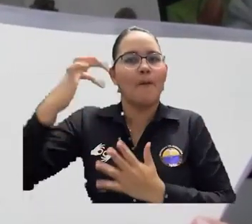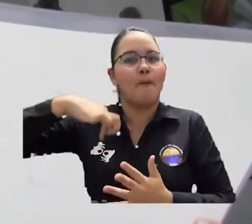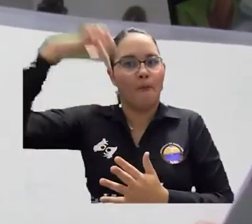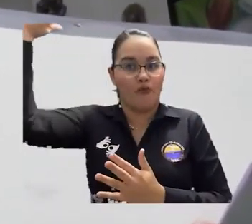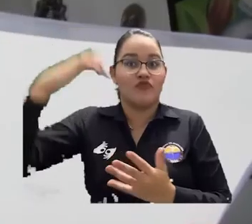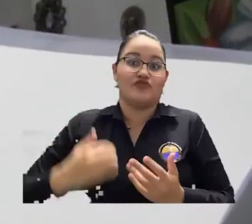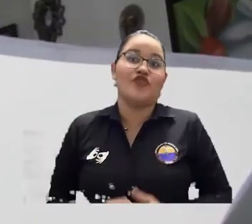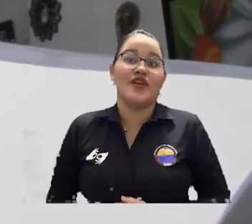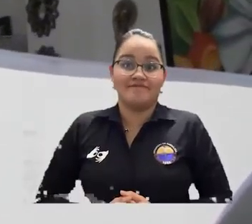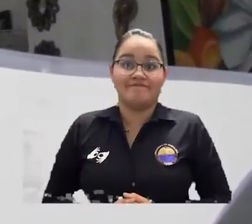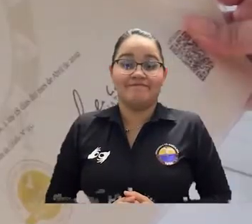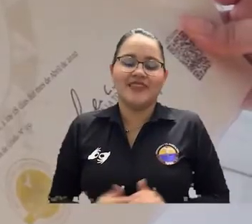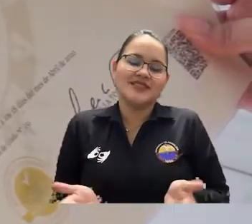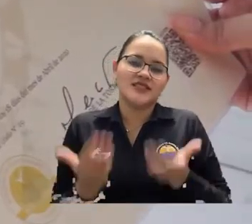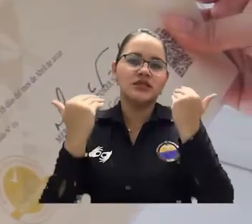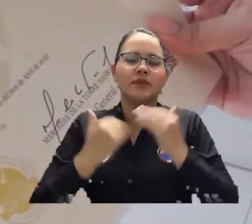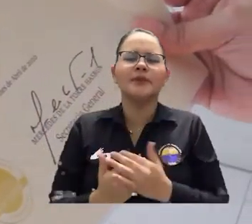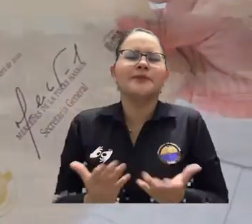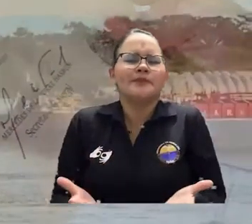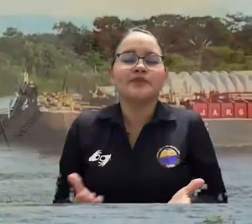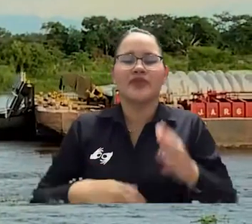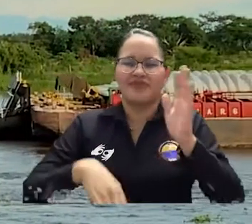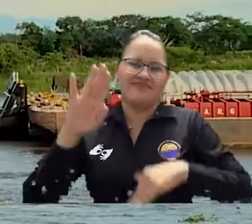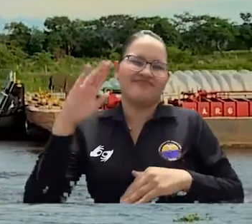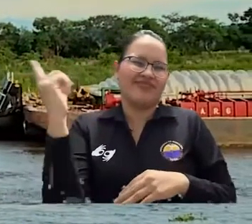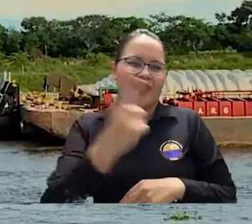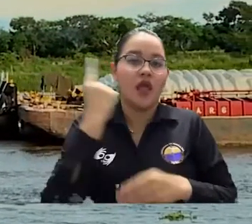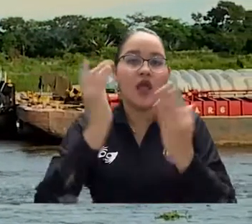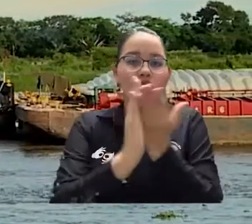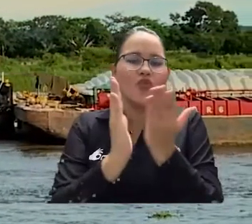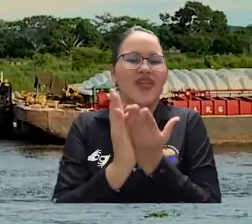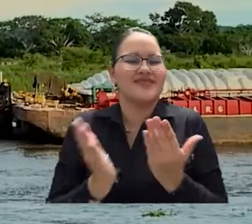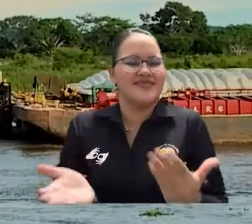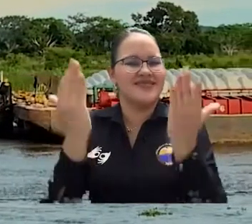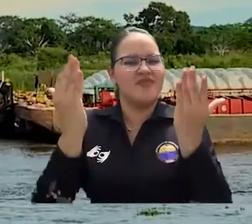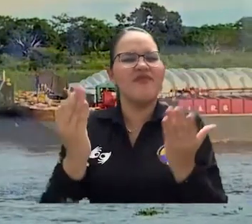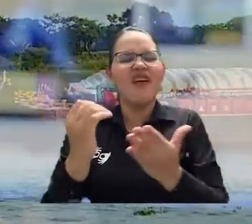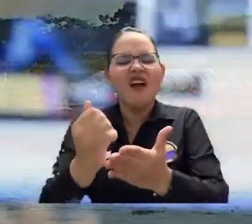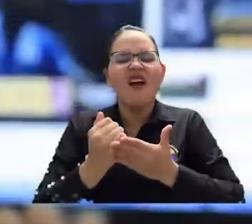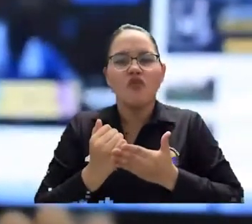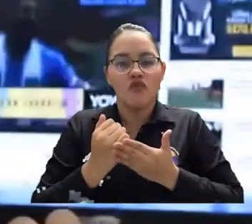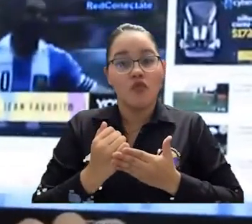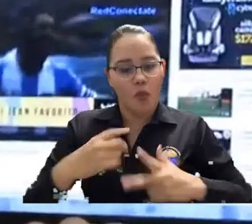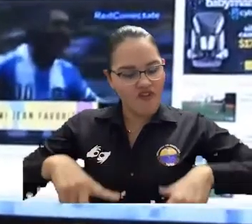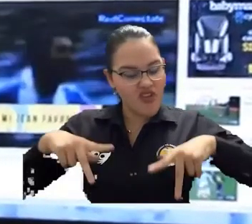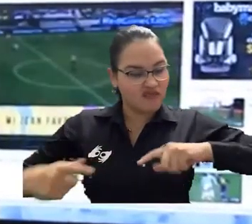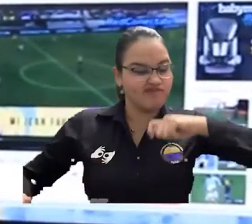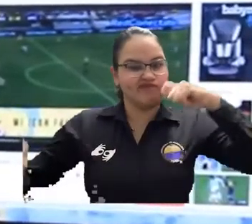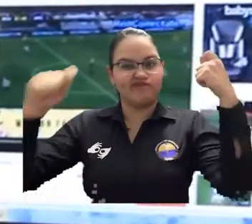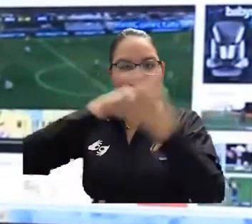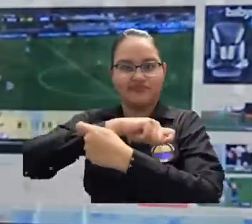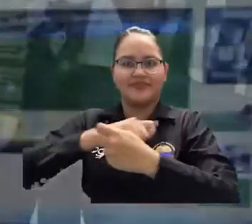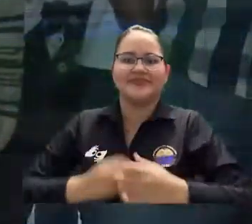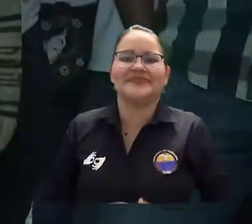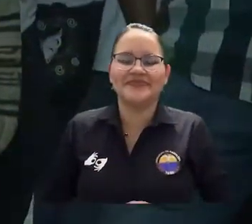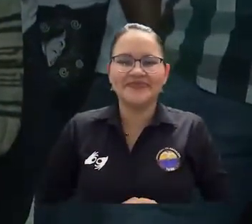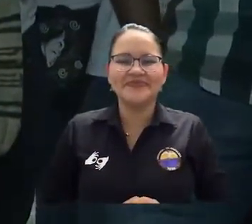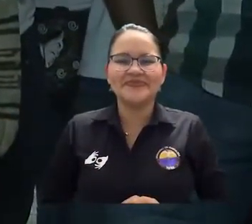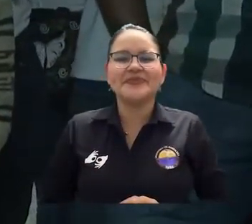educación tiene ese poder de transformar en la vida a muchas personas Tenemos también identificadas diferentes